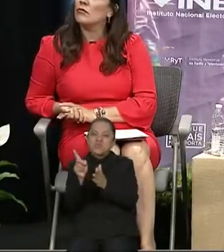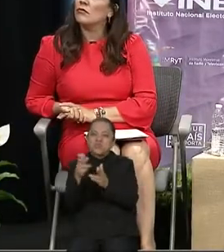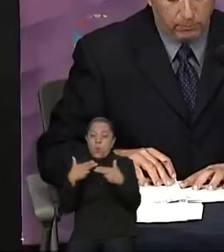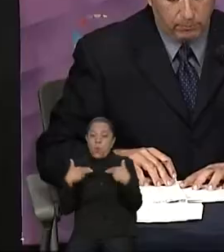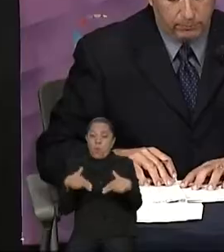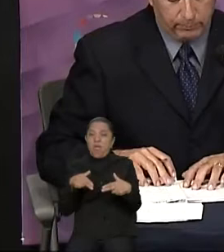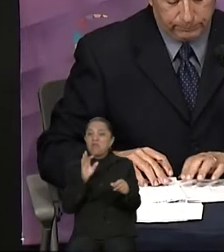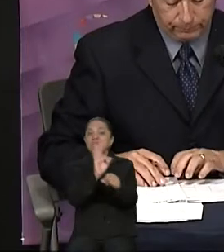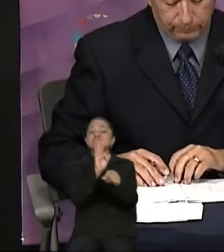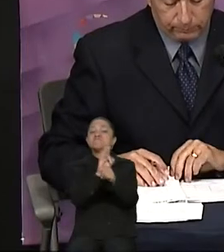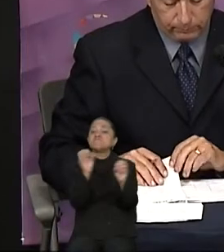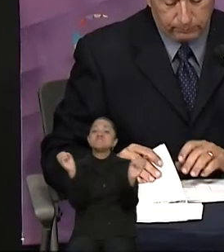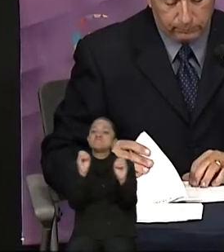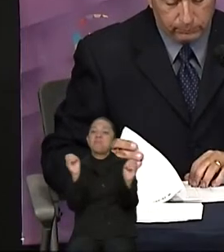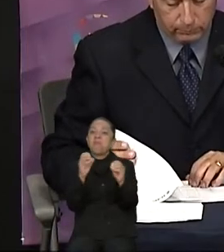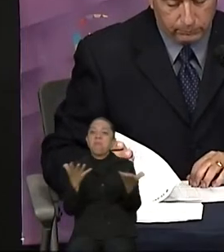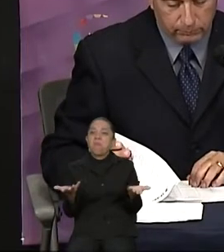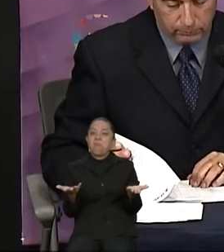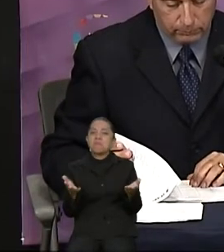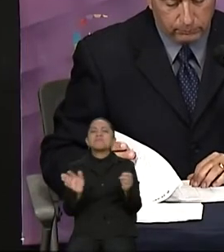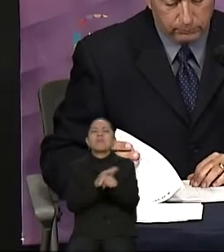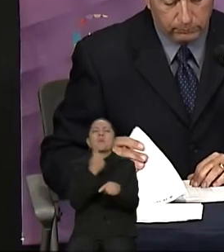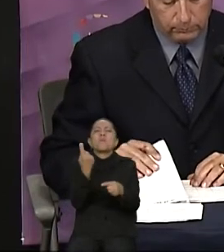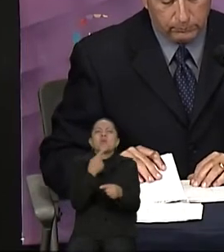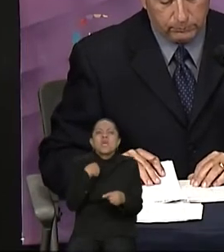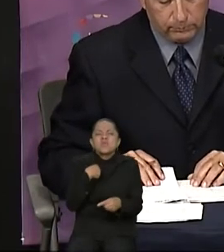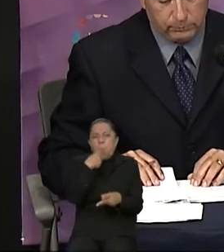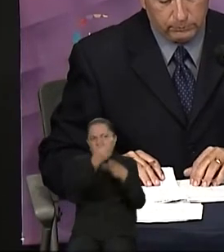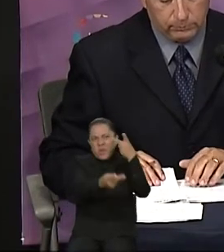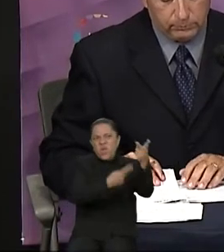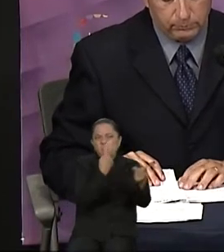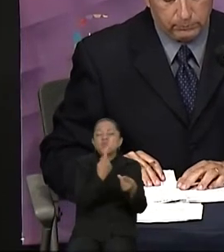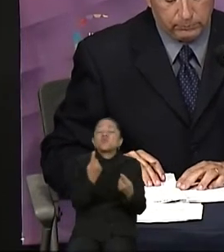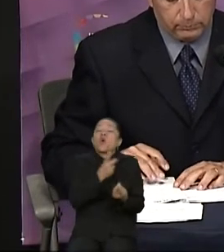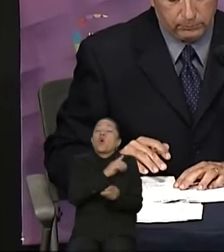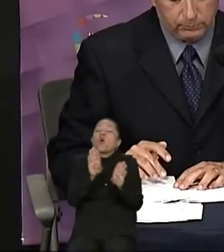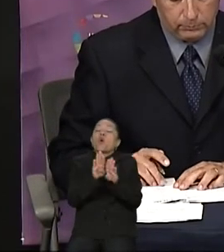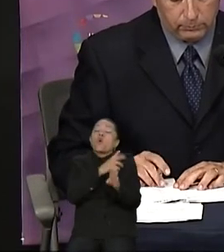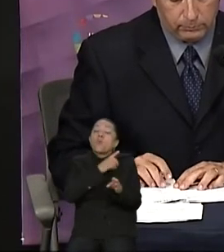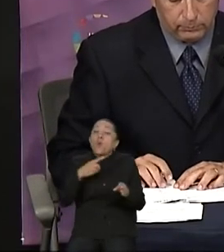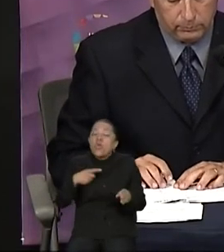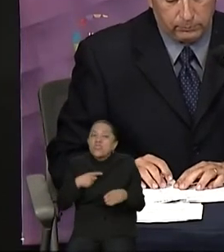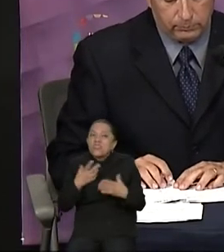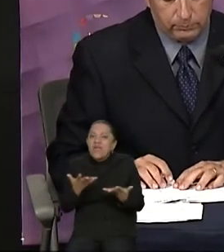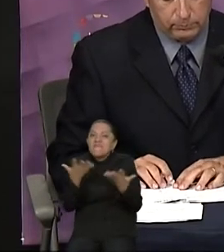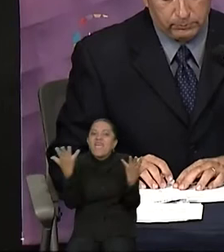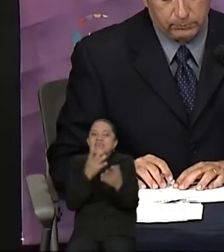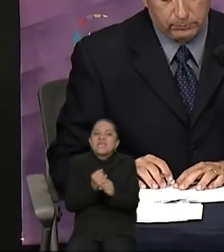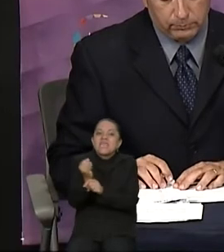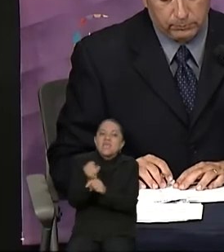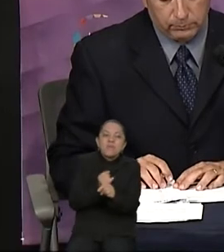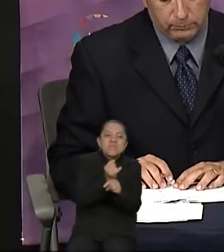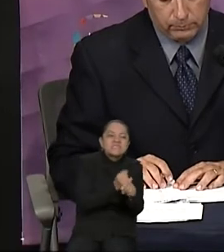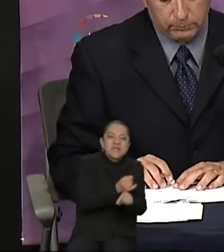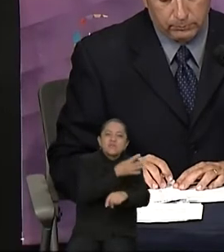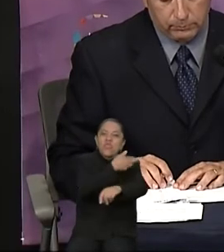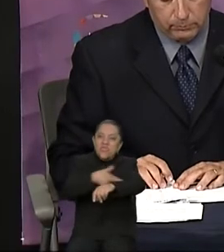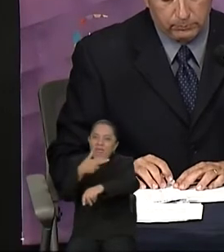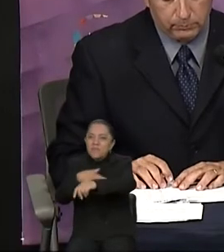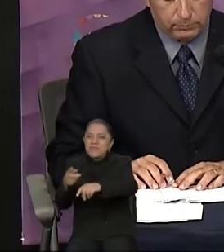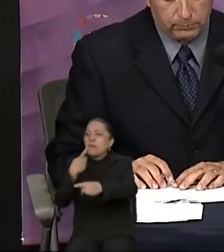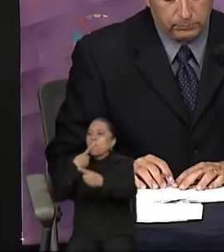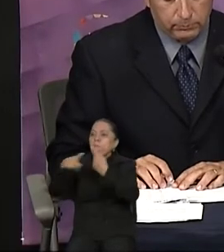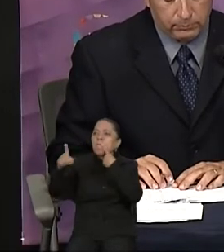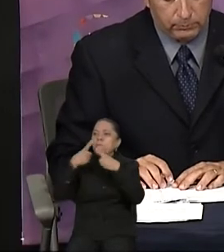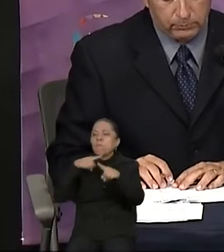¿hacia dónde habría que redirigir los procesos de investigación y tramitación de las quejas por presuntas